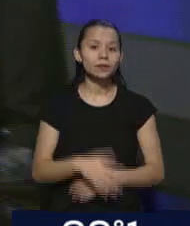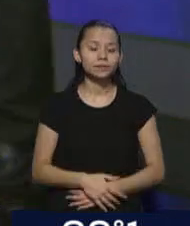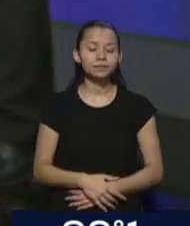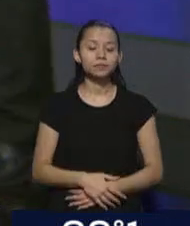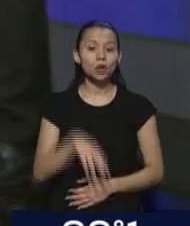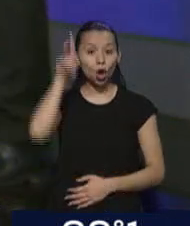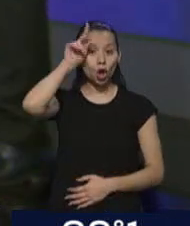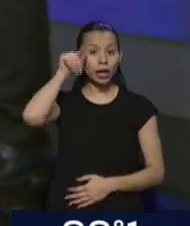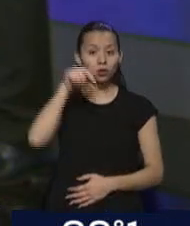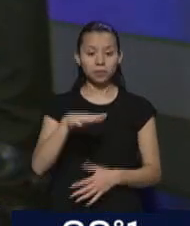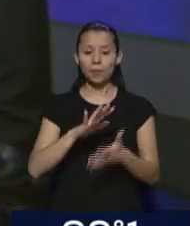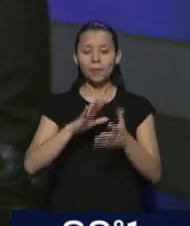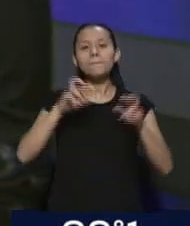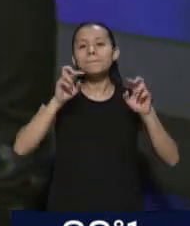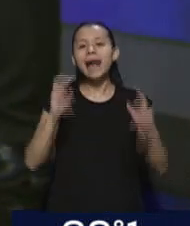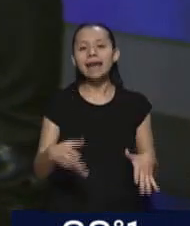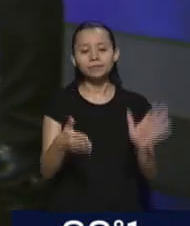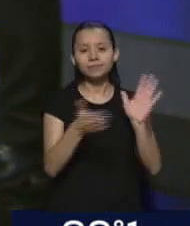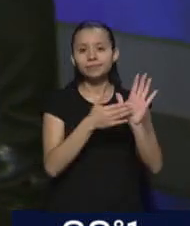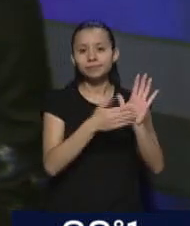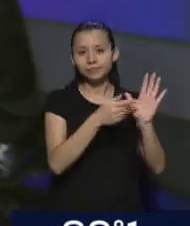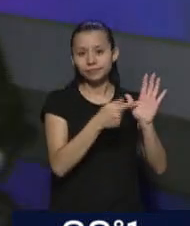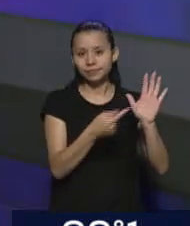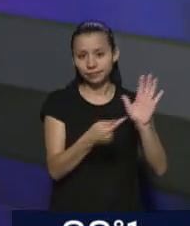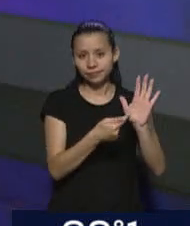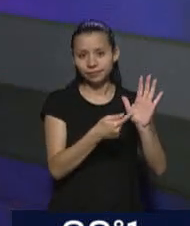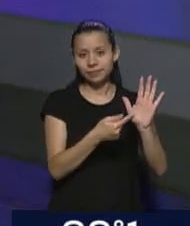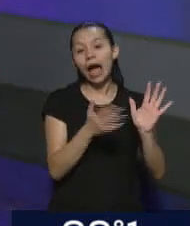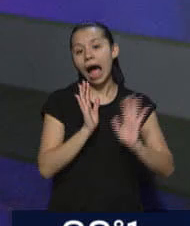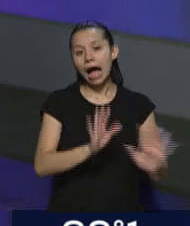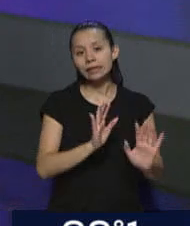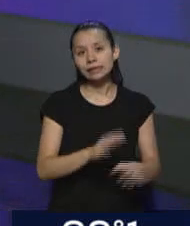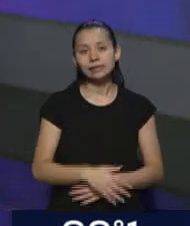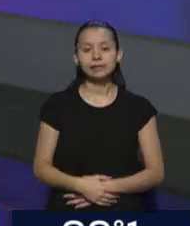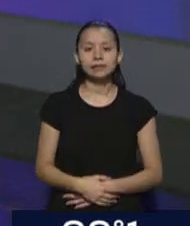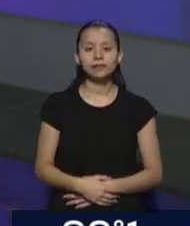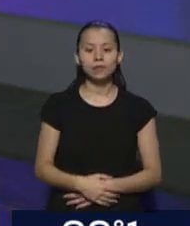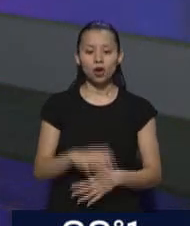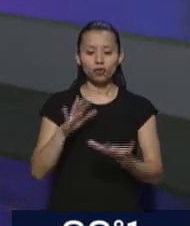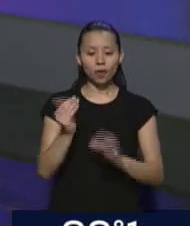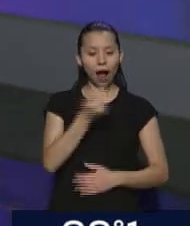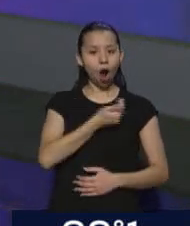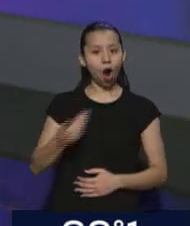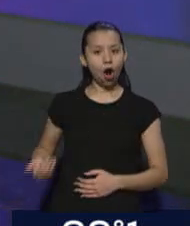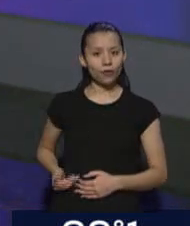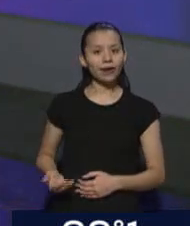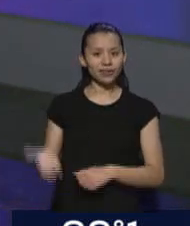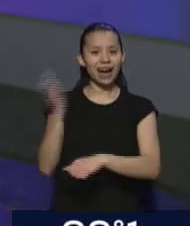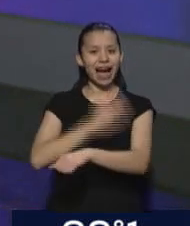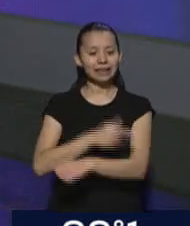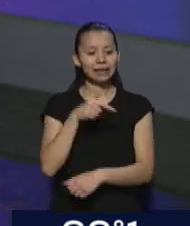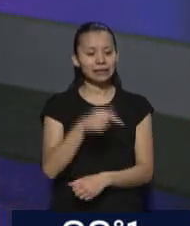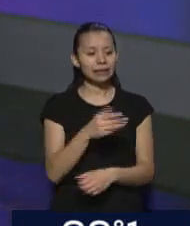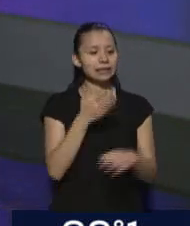la intención de cumplir con todo aquello que no logró al finalizar su gobierno y tampoco pudo por diferentes